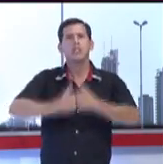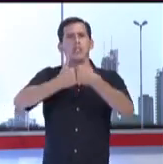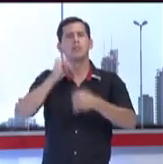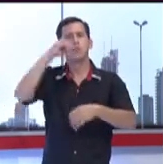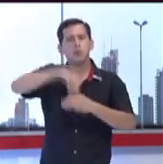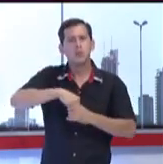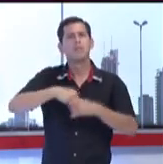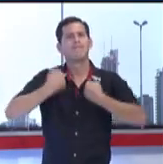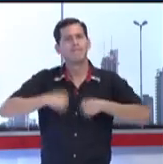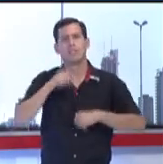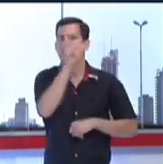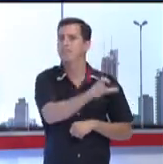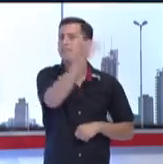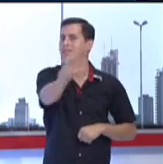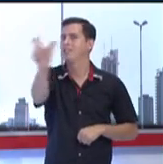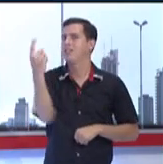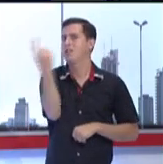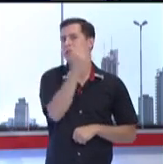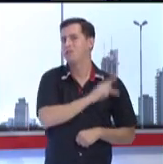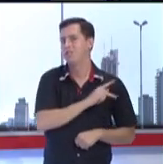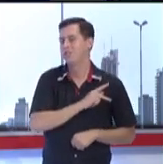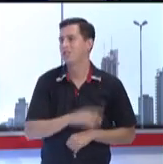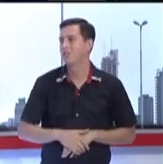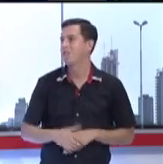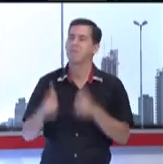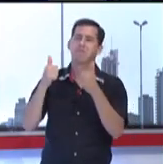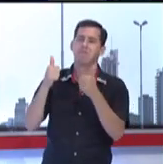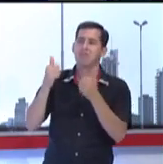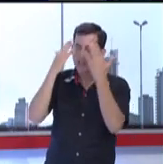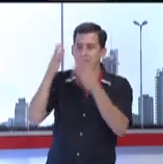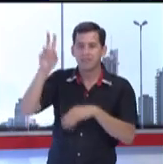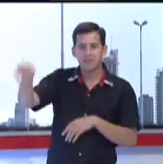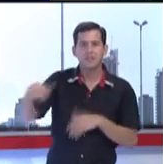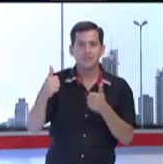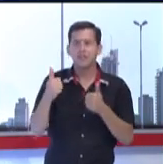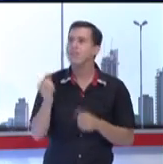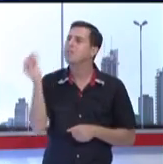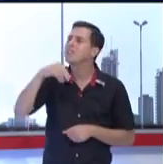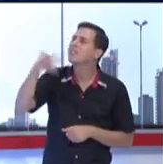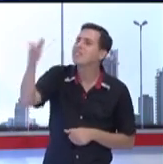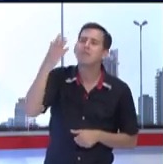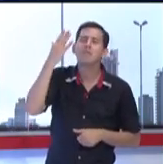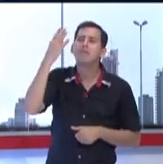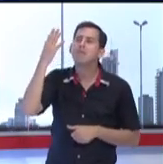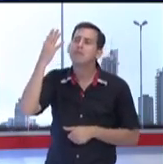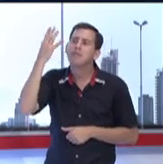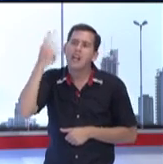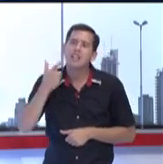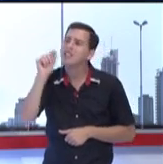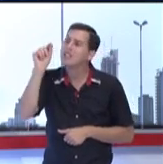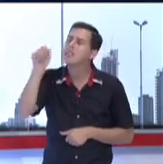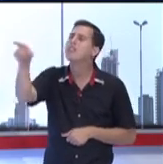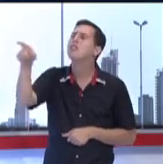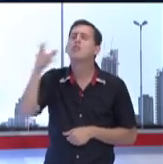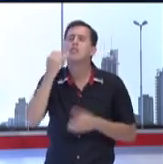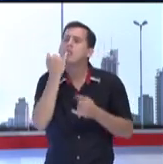mejor está en cada uno de nosotros. Por supuesto, nos toca a todos. Quiero escuchar un poco la experiencia de la señora María, ¿verdad? Cerca de su trabajo con